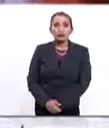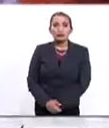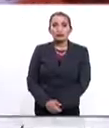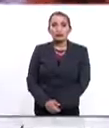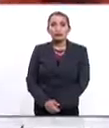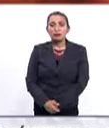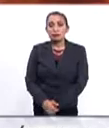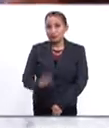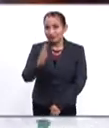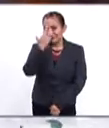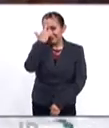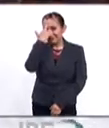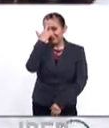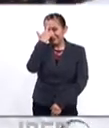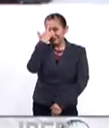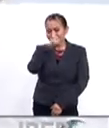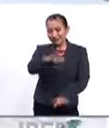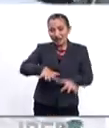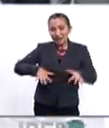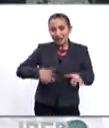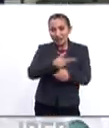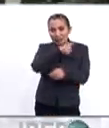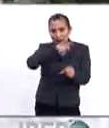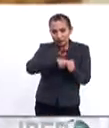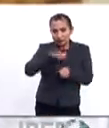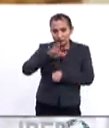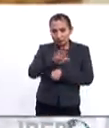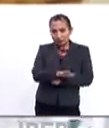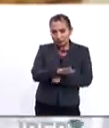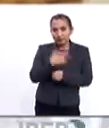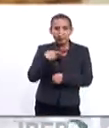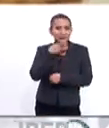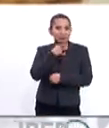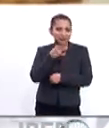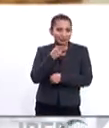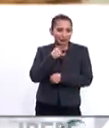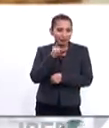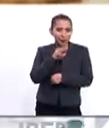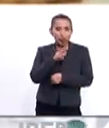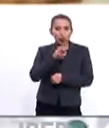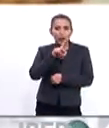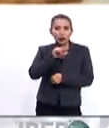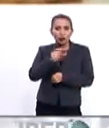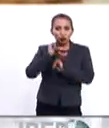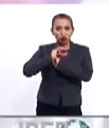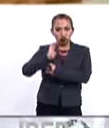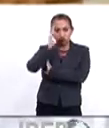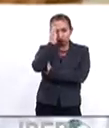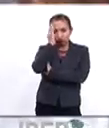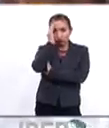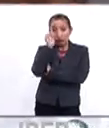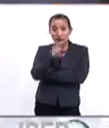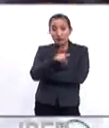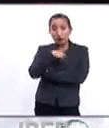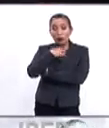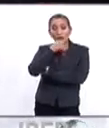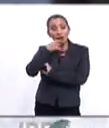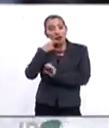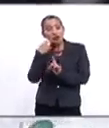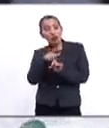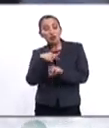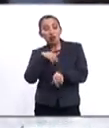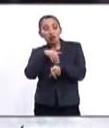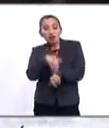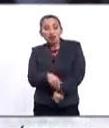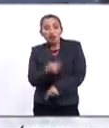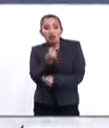Y hay que recordar que la Asamblea Nacional que el diputado Guaidó preside, precisamente fue declarada en